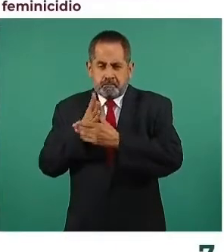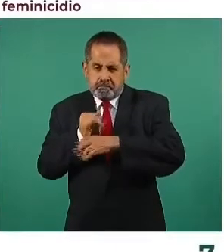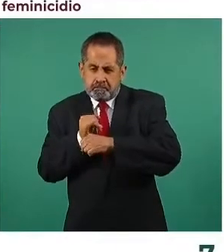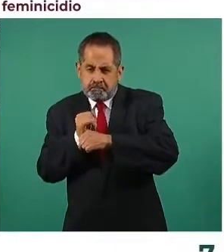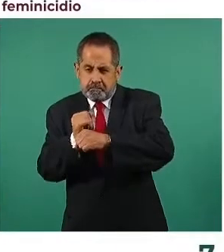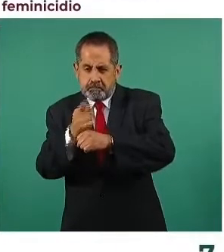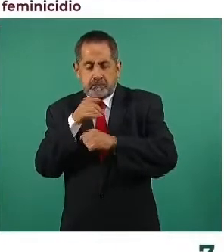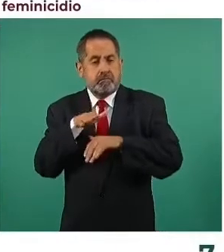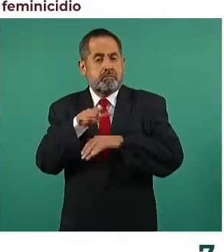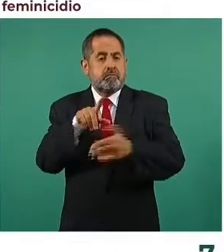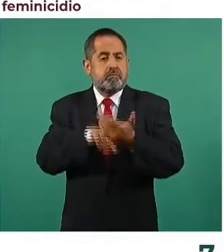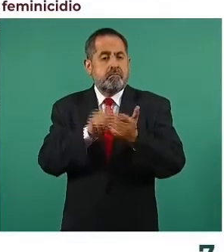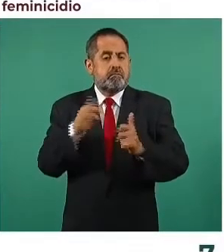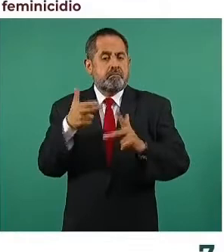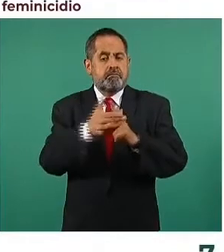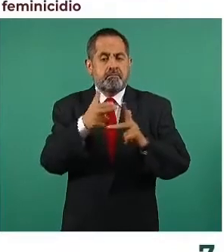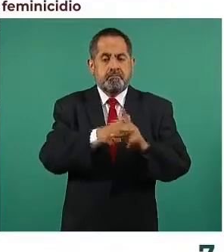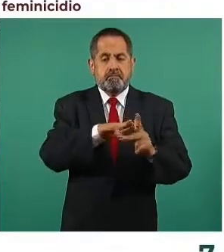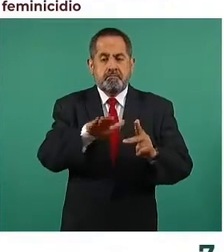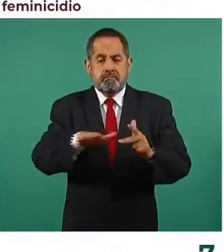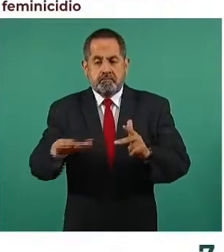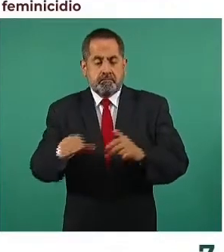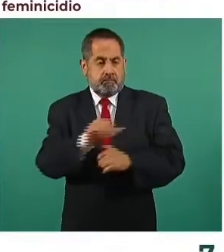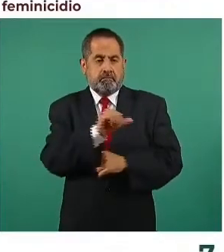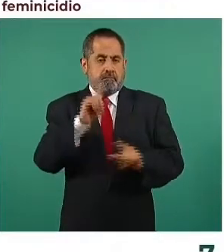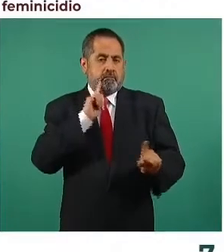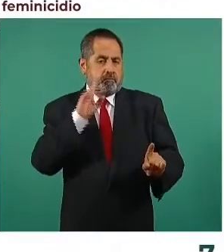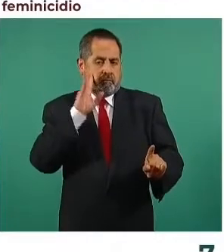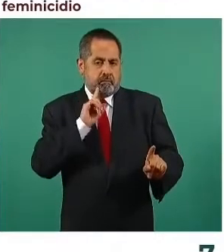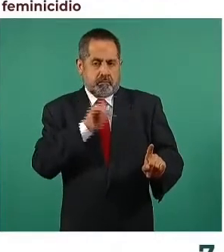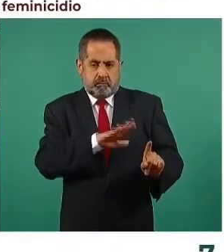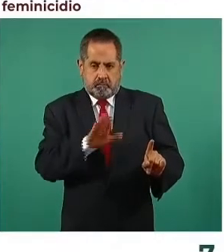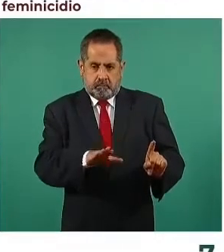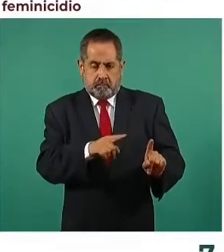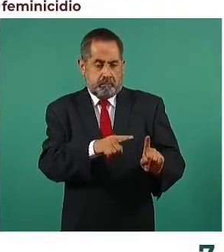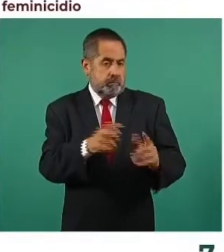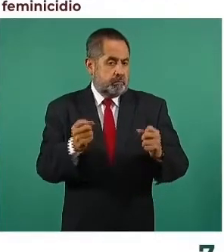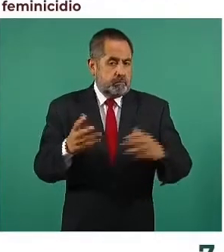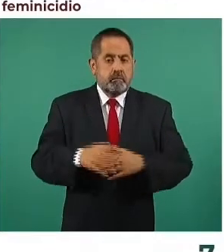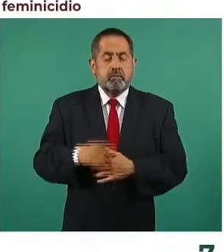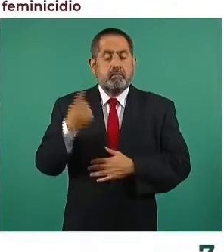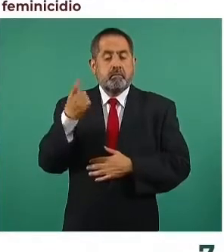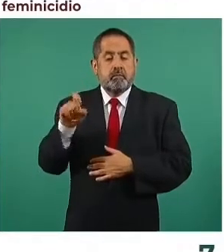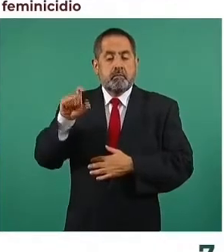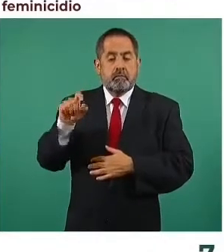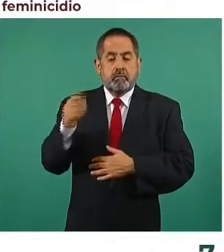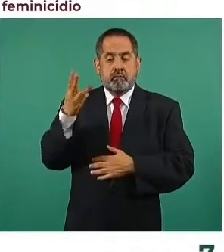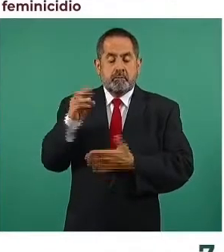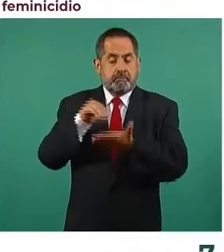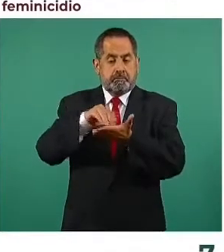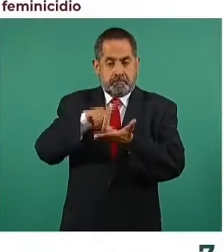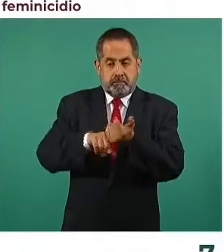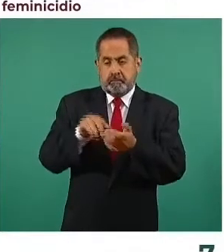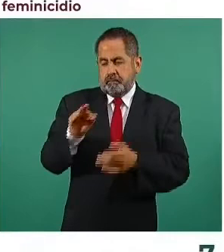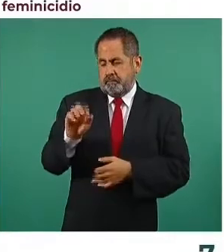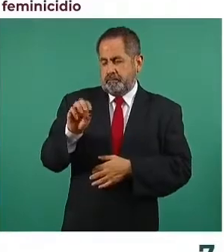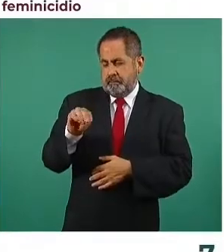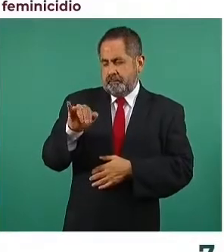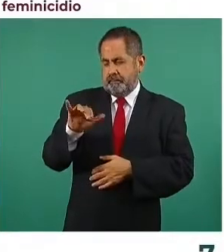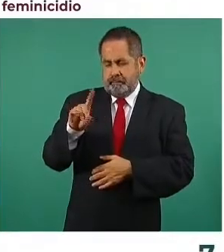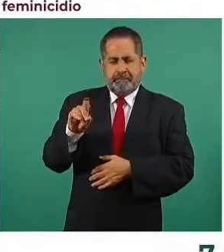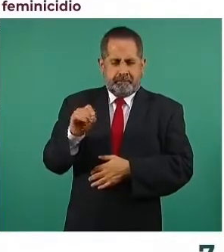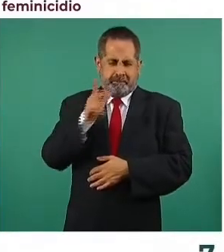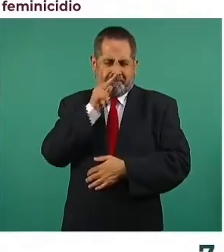homicidios. Por homicidios contra mujeres, 123 por feminicidios y 101